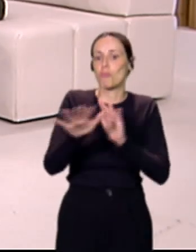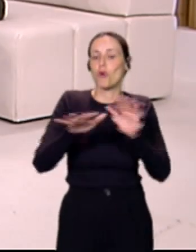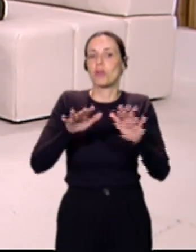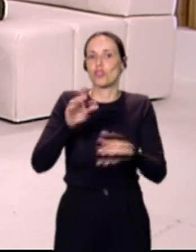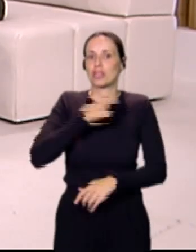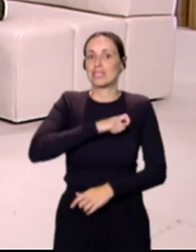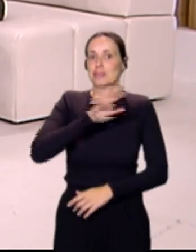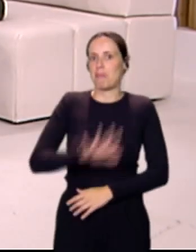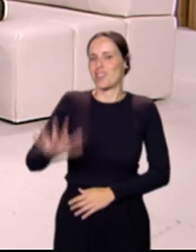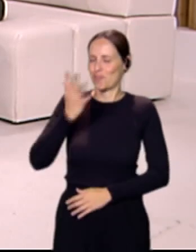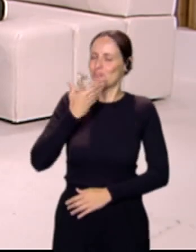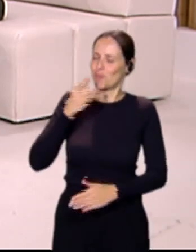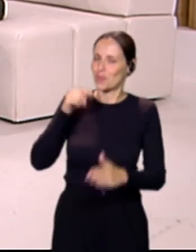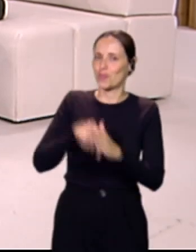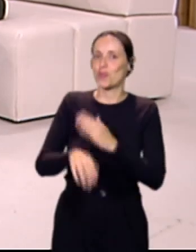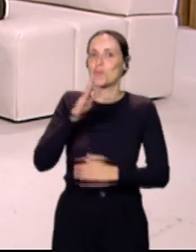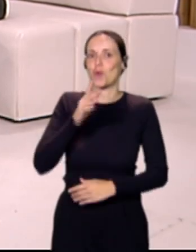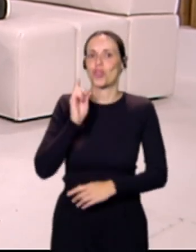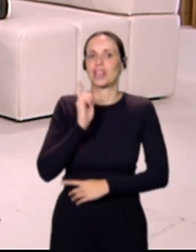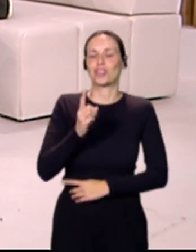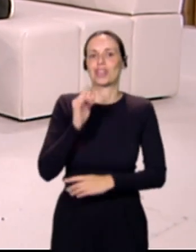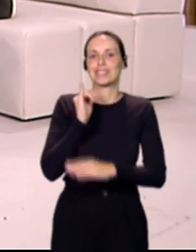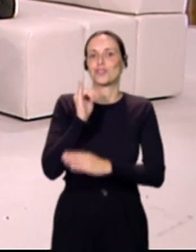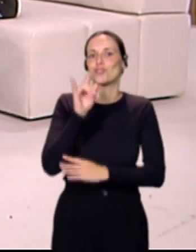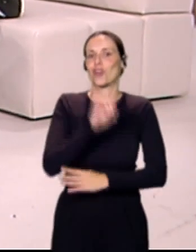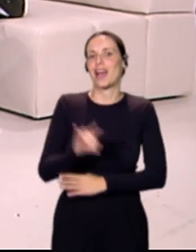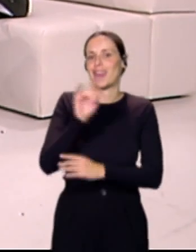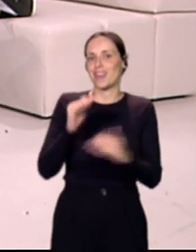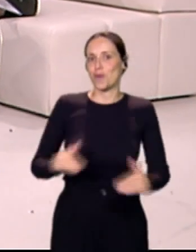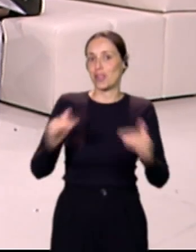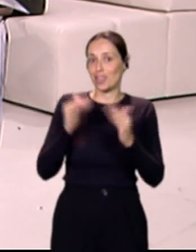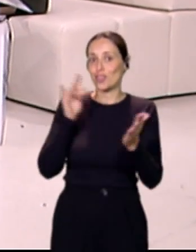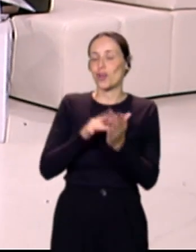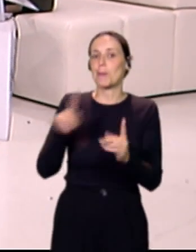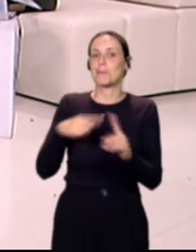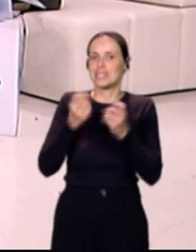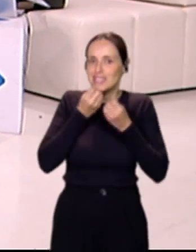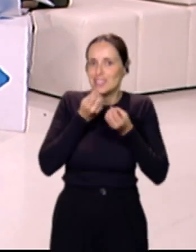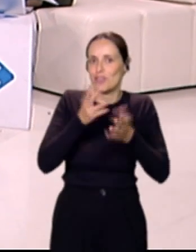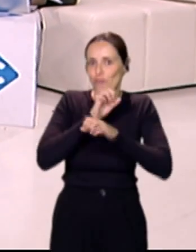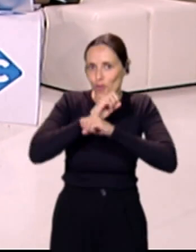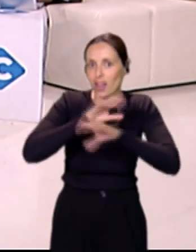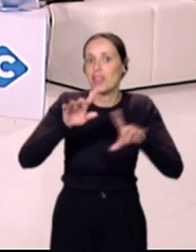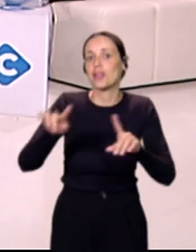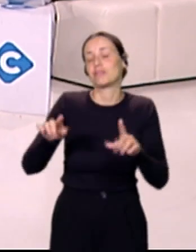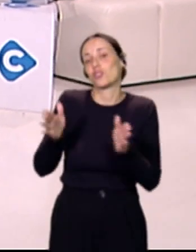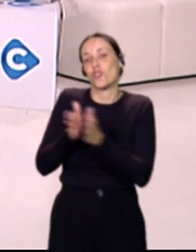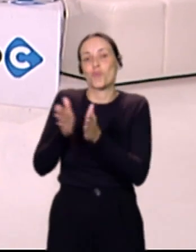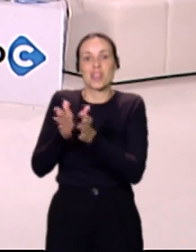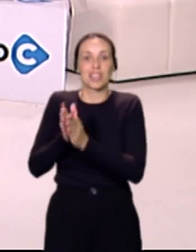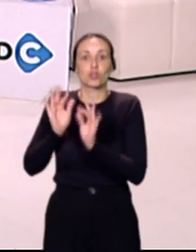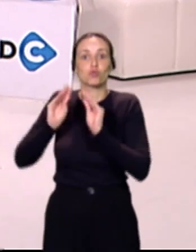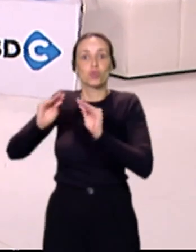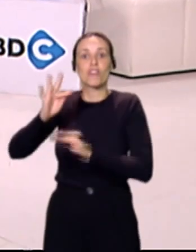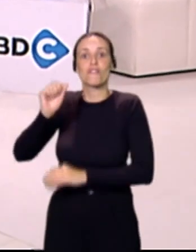conocemos bien porque ha sido directora del Instituto Canario de Igualdad y también es divulgadora y como decimos junto con la periodista Cristina Fallaraz, una de las